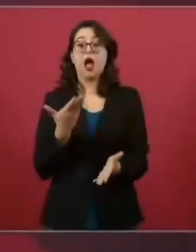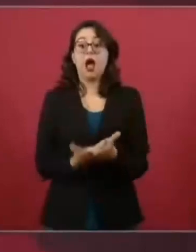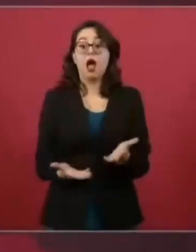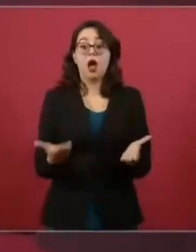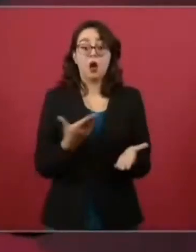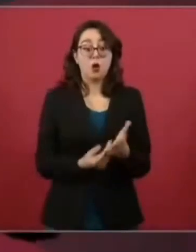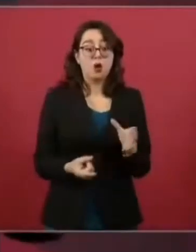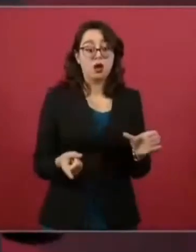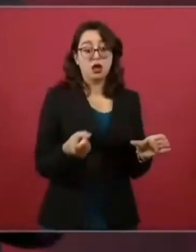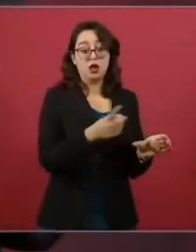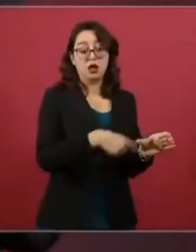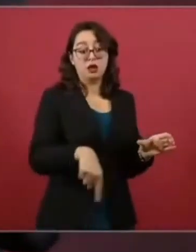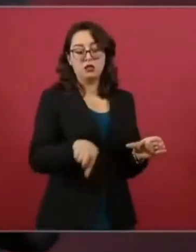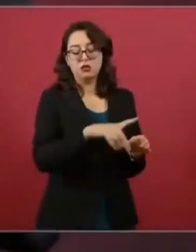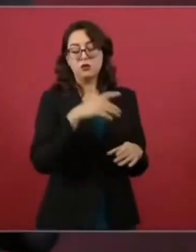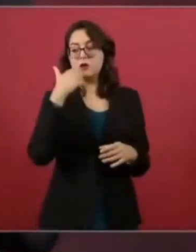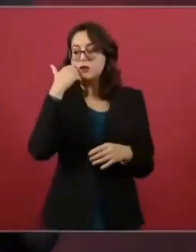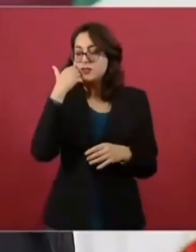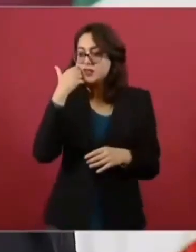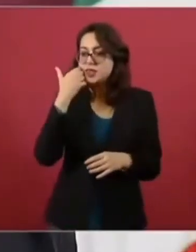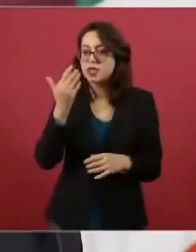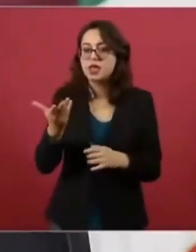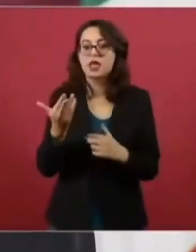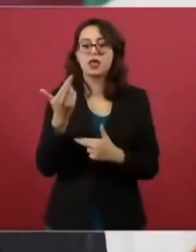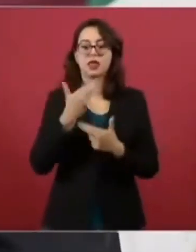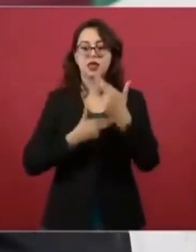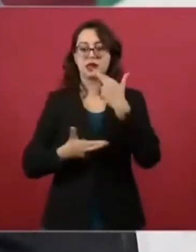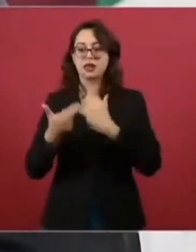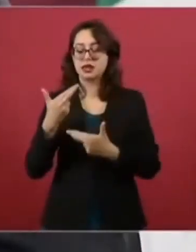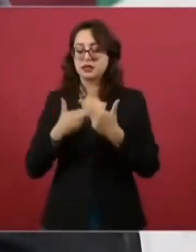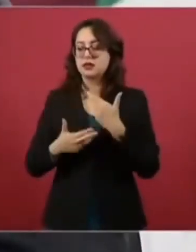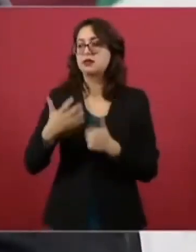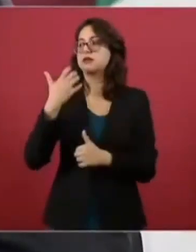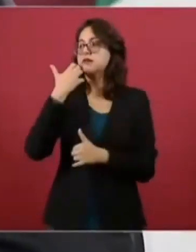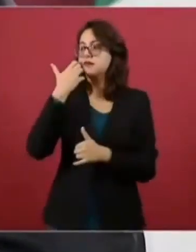Estos que aparecen en la fiesta de Diego,